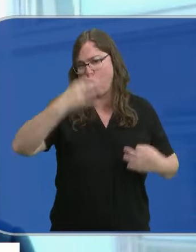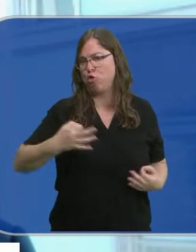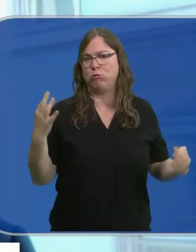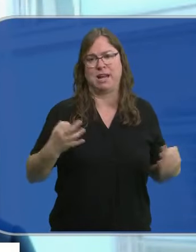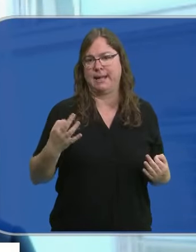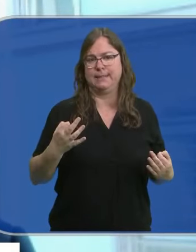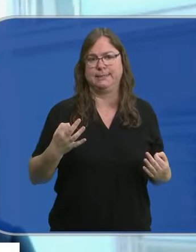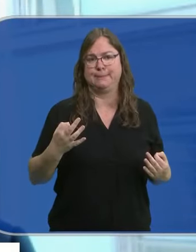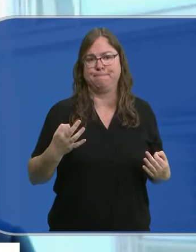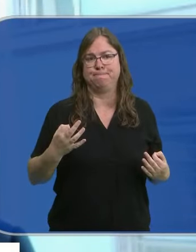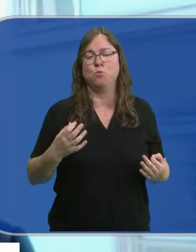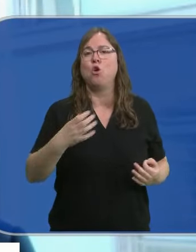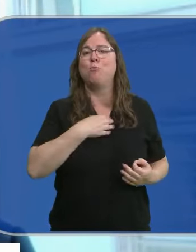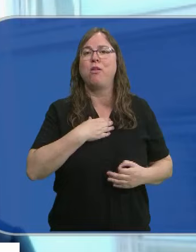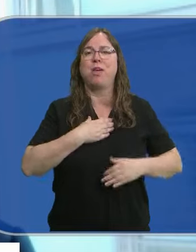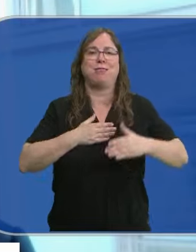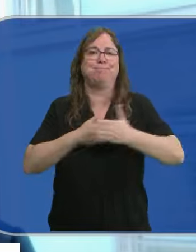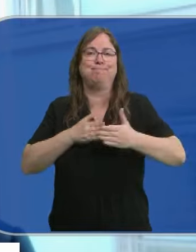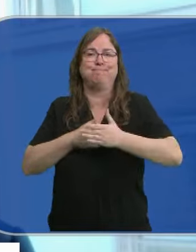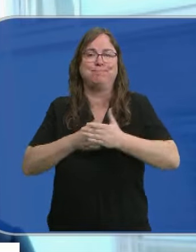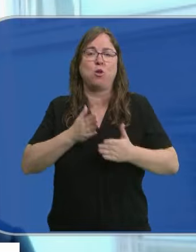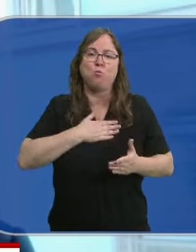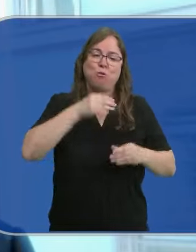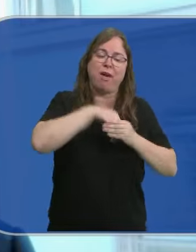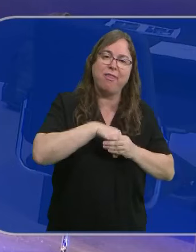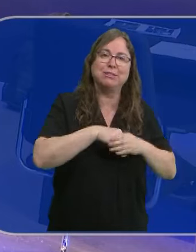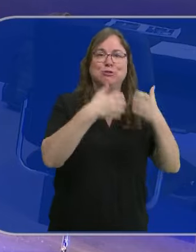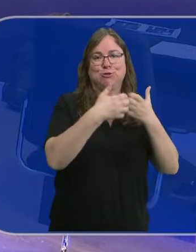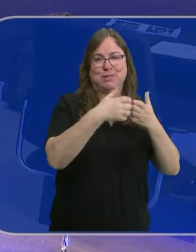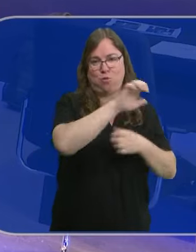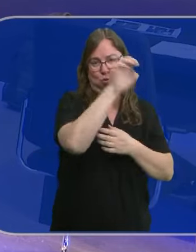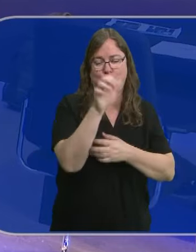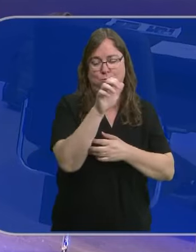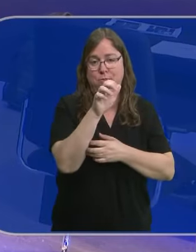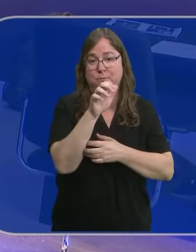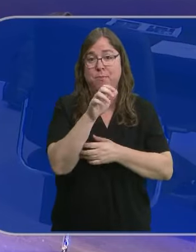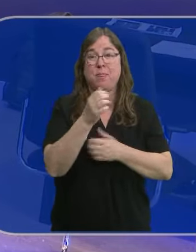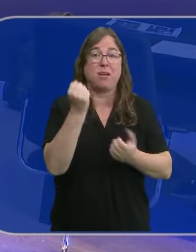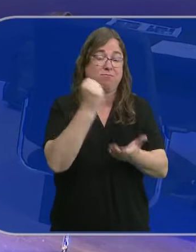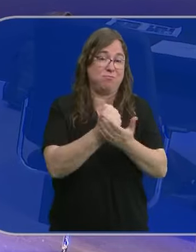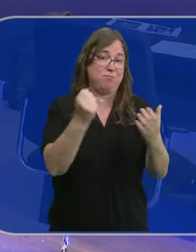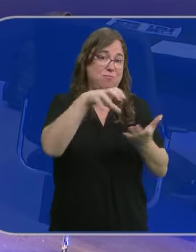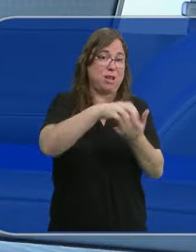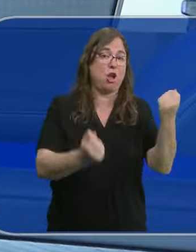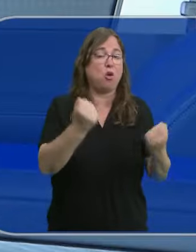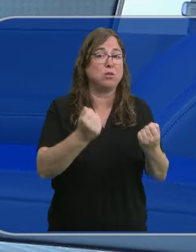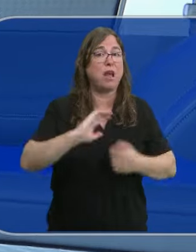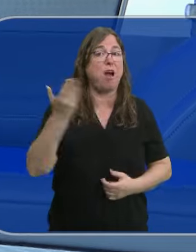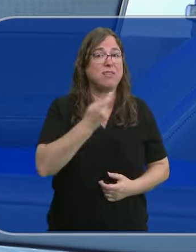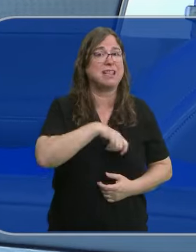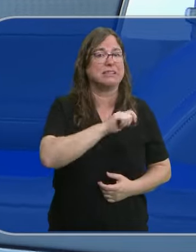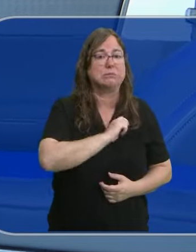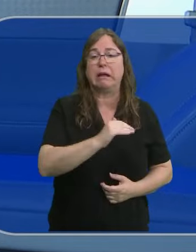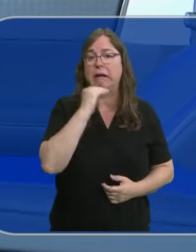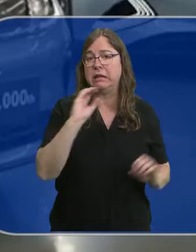sería no poner atrás a la propia industria europea. Según afirman los concesionarios, el impacto de esta medida en